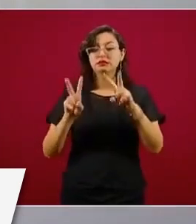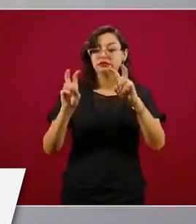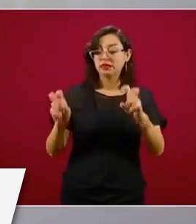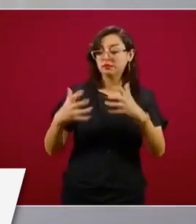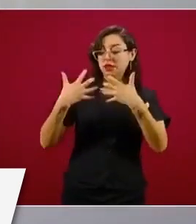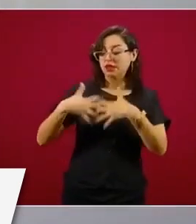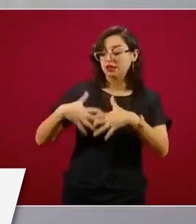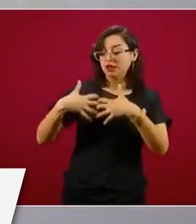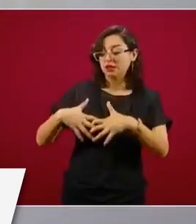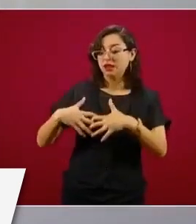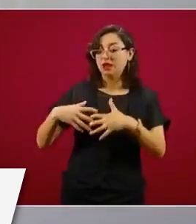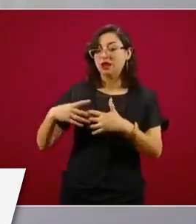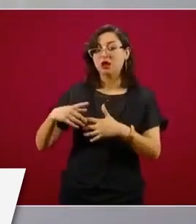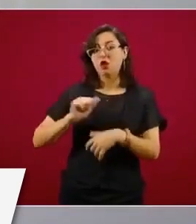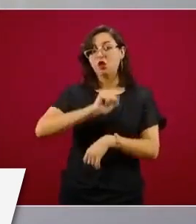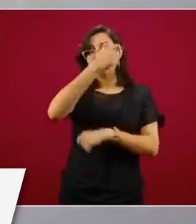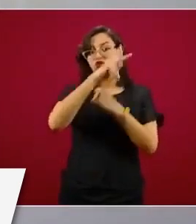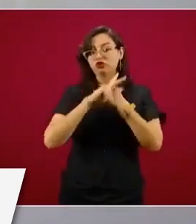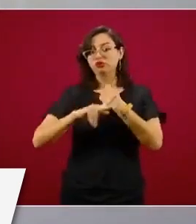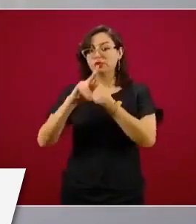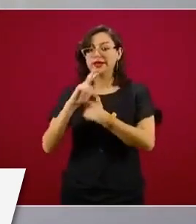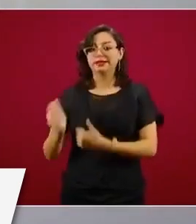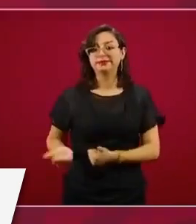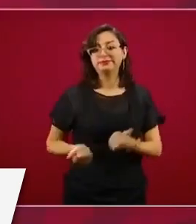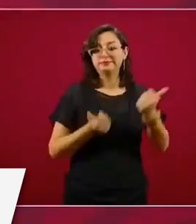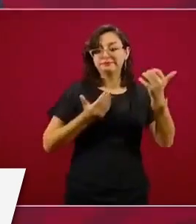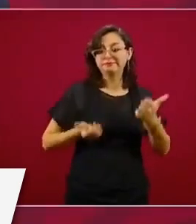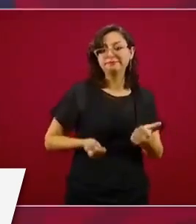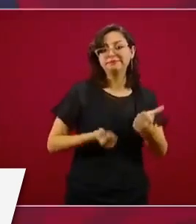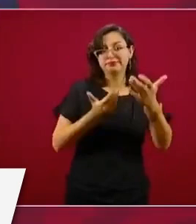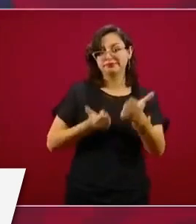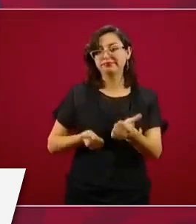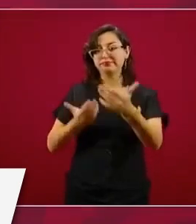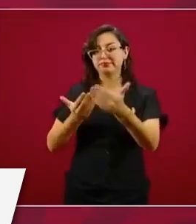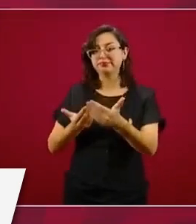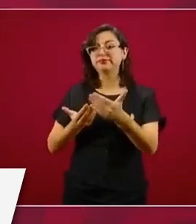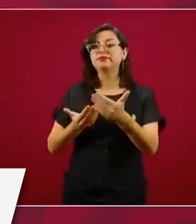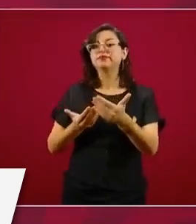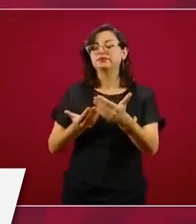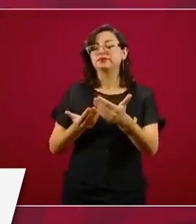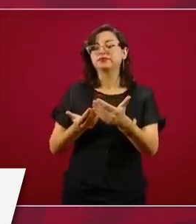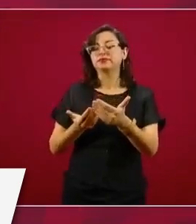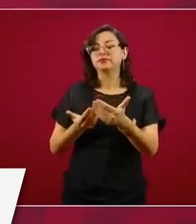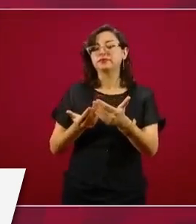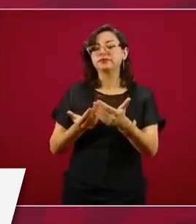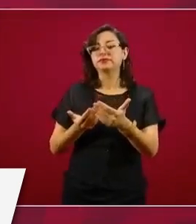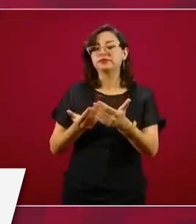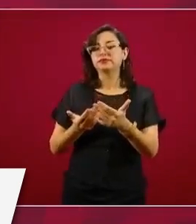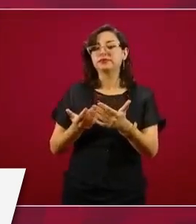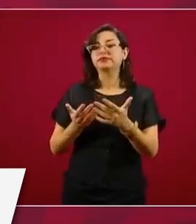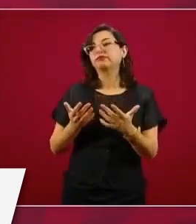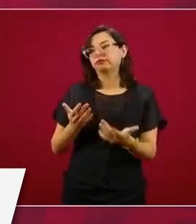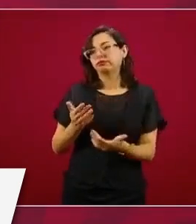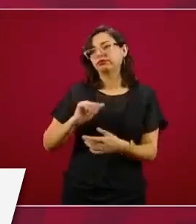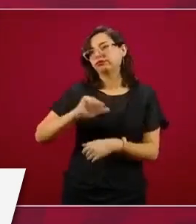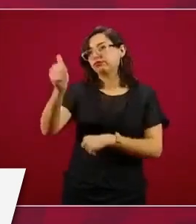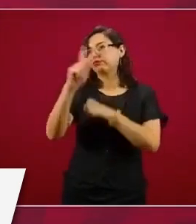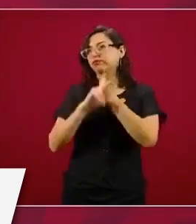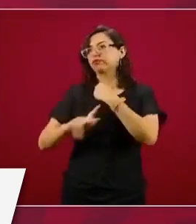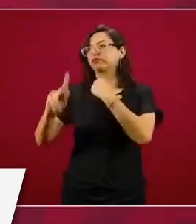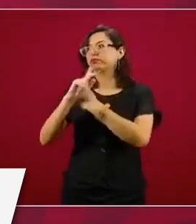exportación, se va a alentar mucho la llegada de inversión